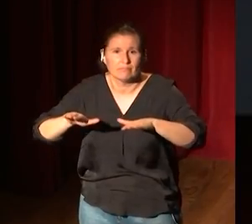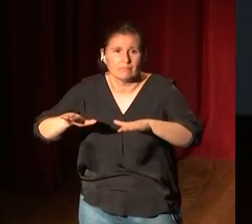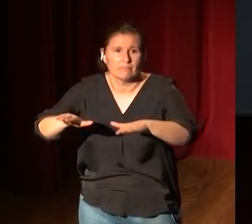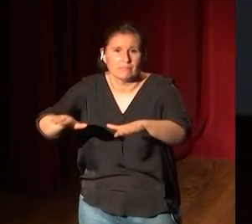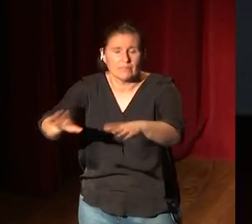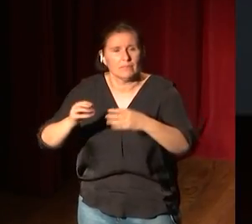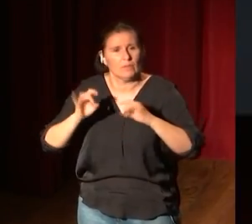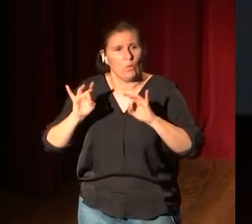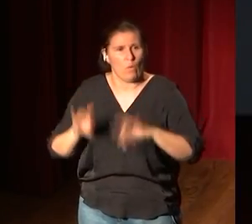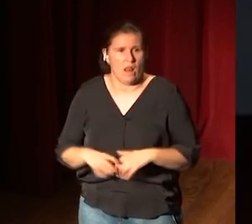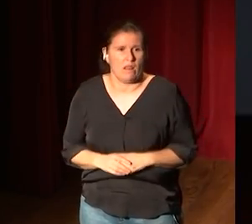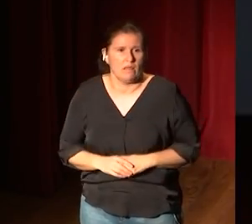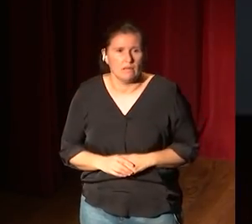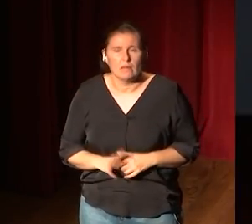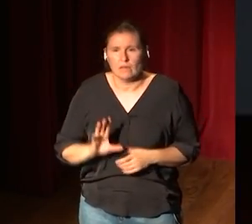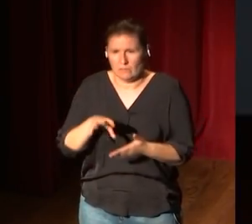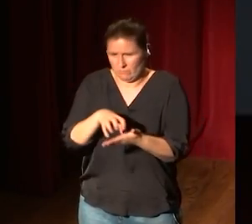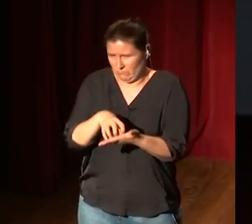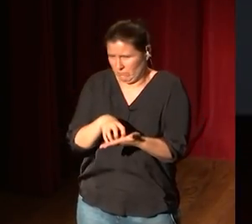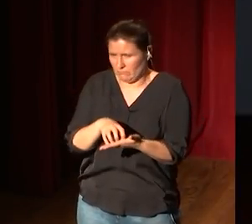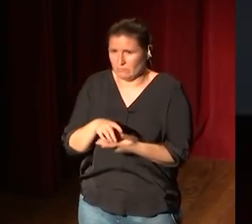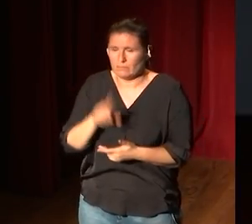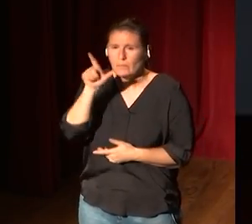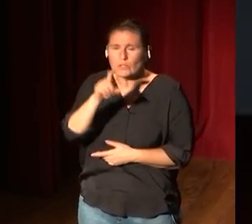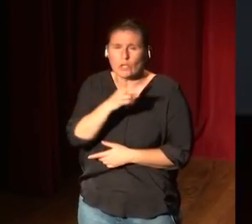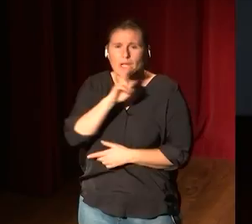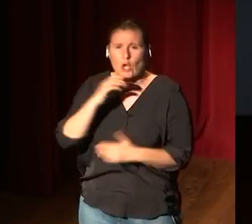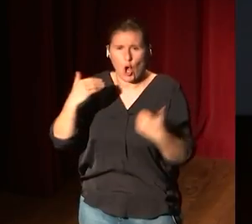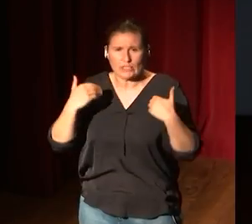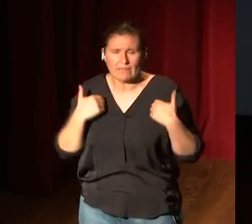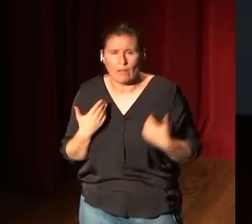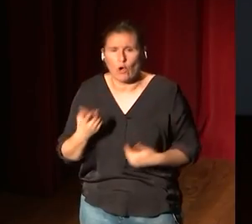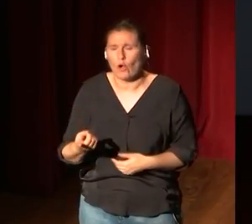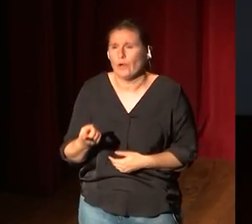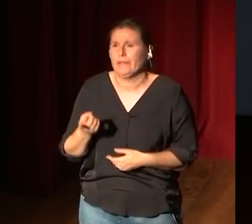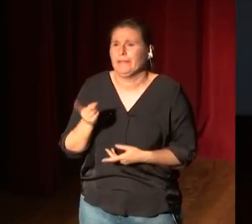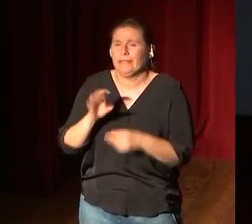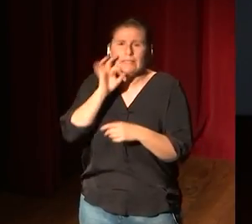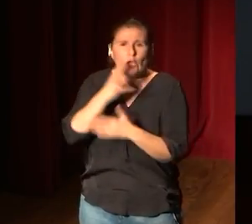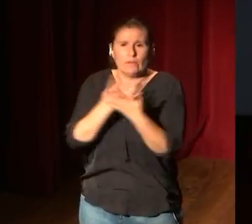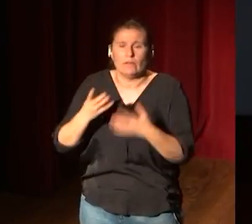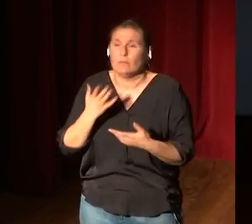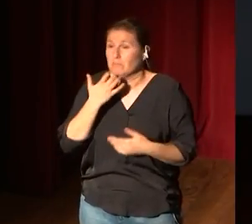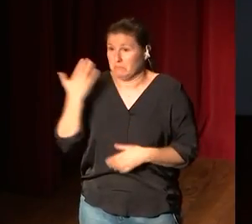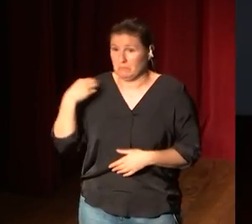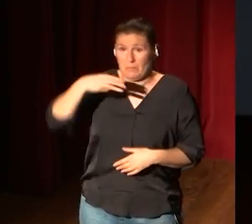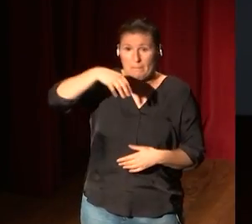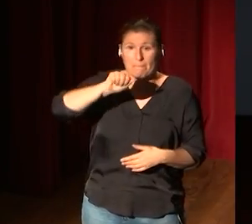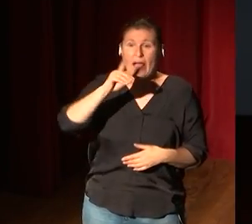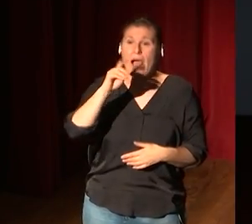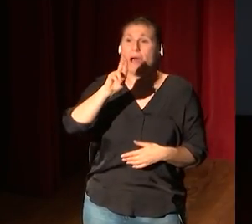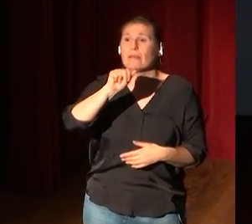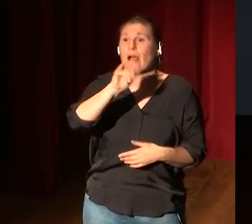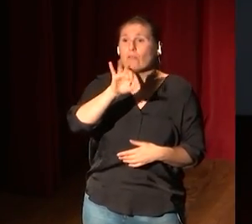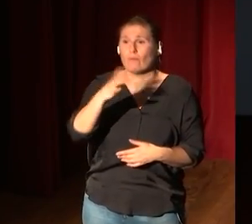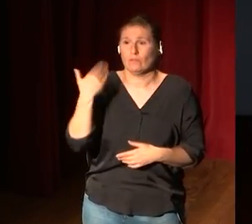dudo mucho con conservador en el siglo XIX del museo del Prado que Raimundo de Madrazo que Madrazo cuando fue director del Prado